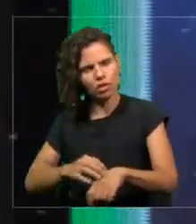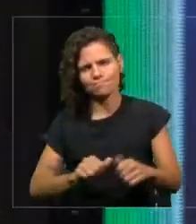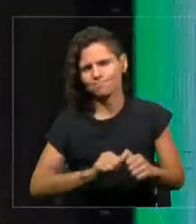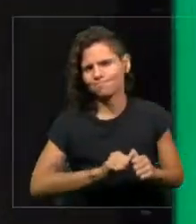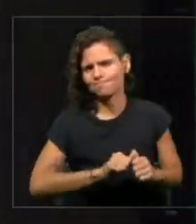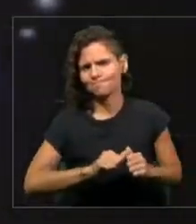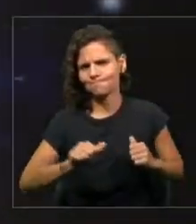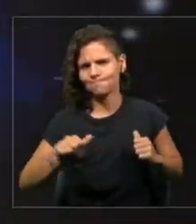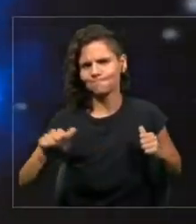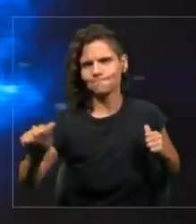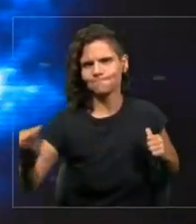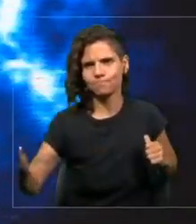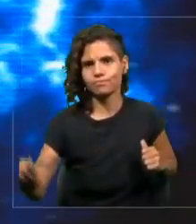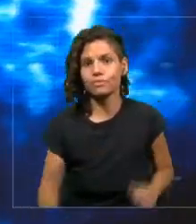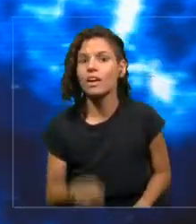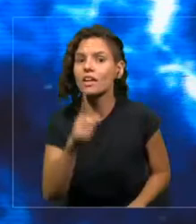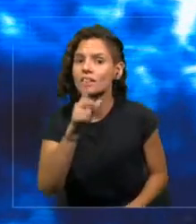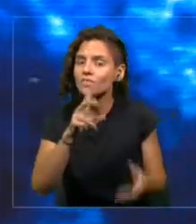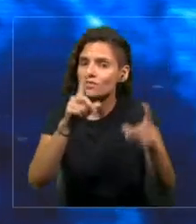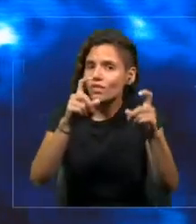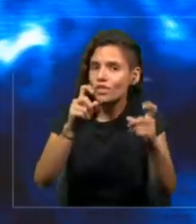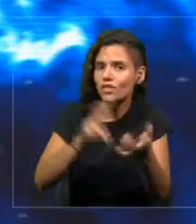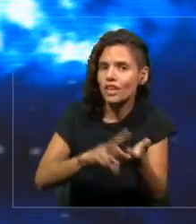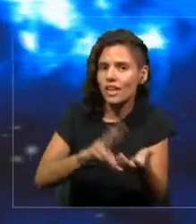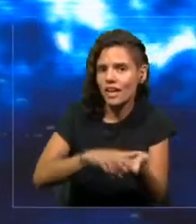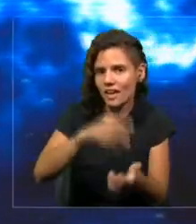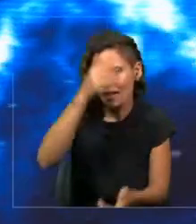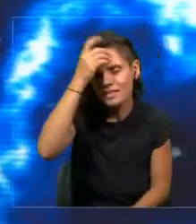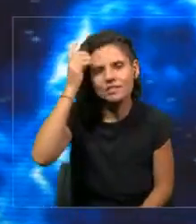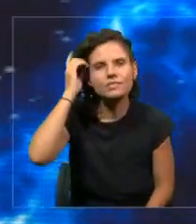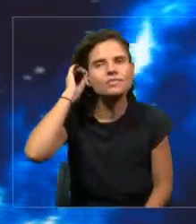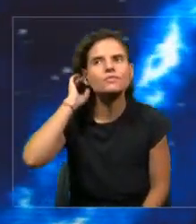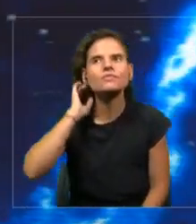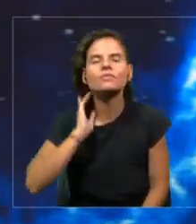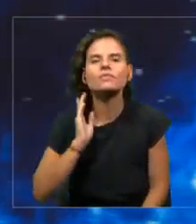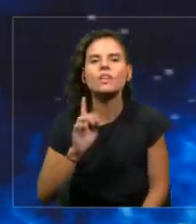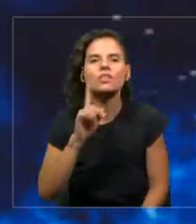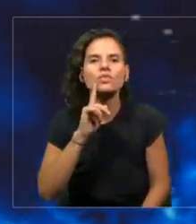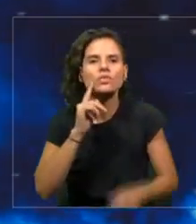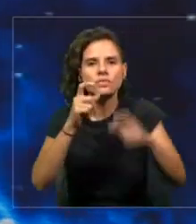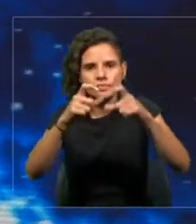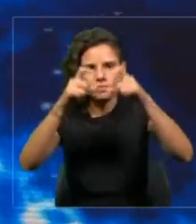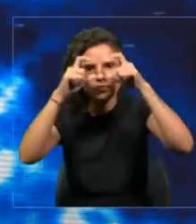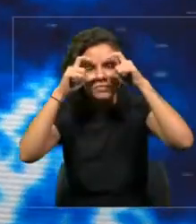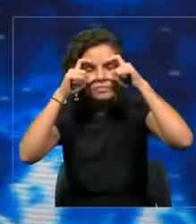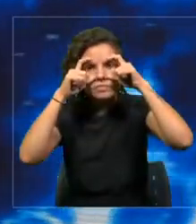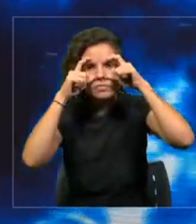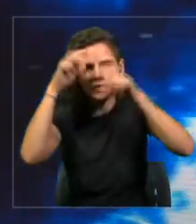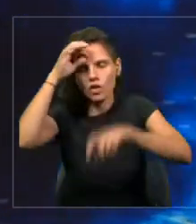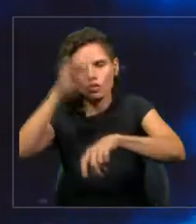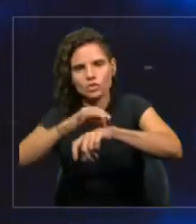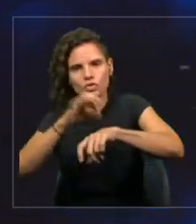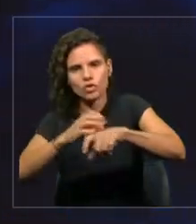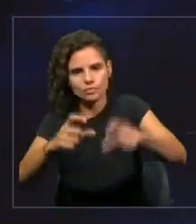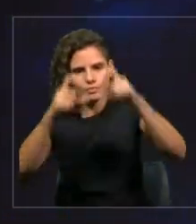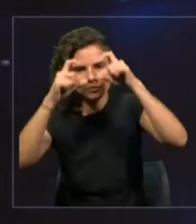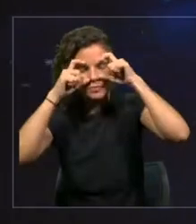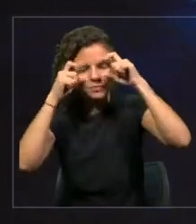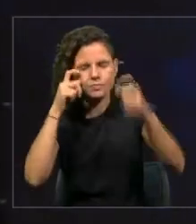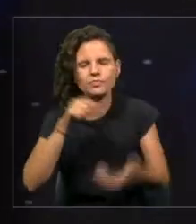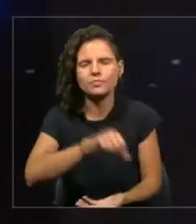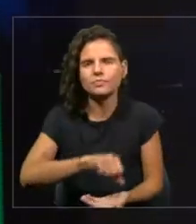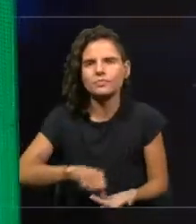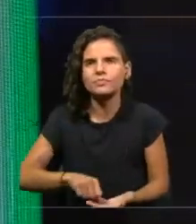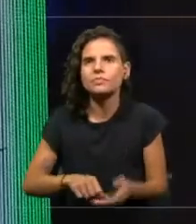reales. Estás viendo del lado izquierdo con unos lentes especiales al cardiólogo. Del lado derecho una transmisión con